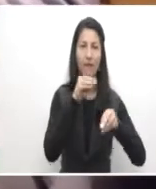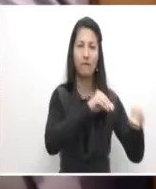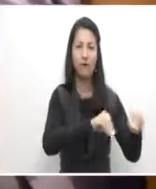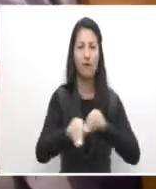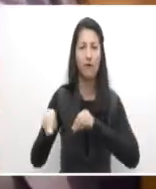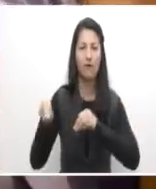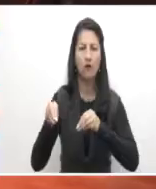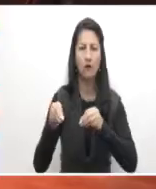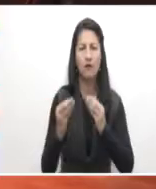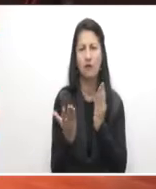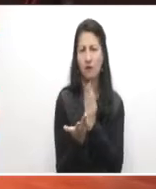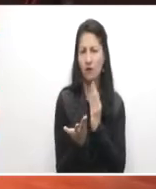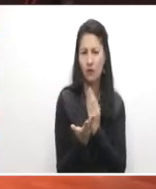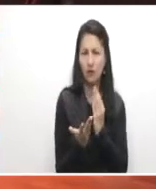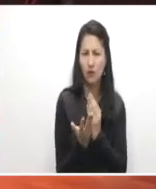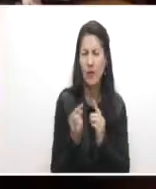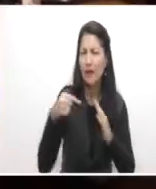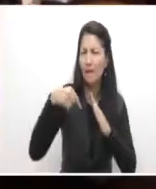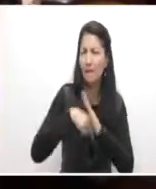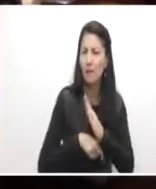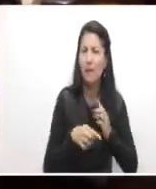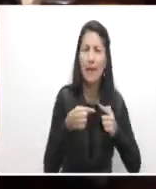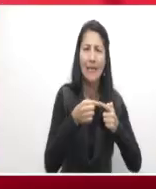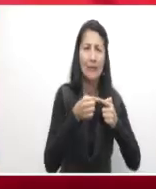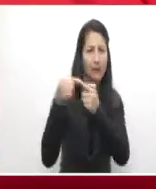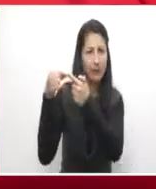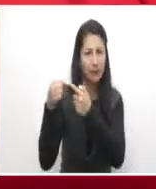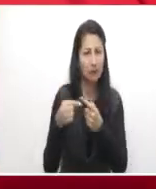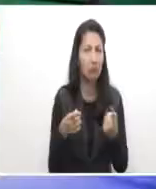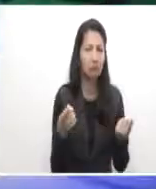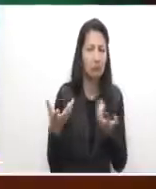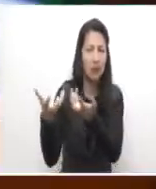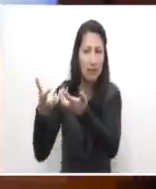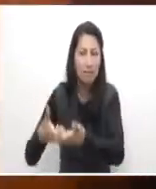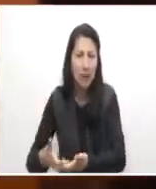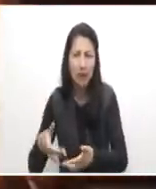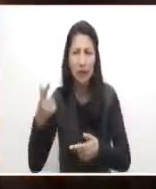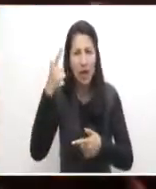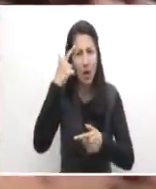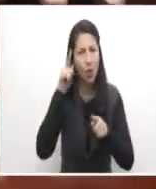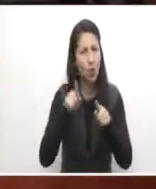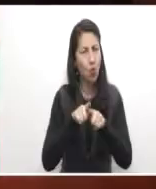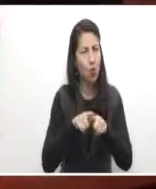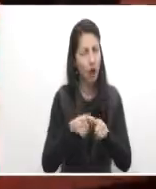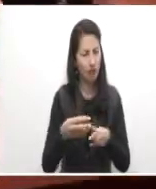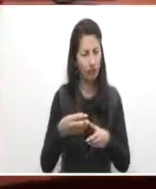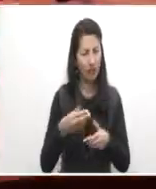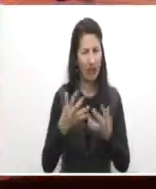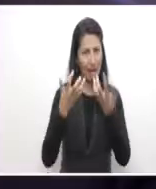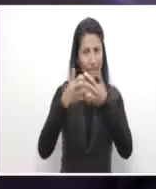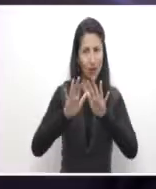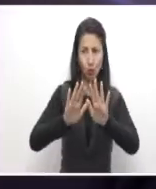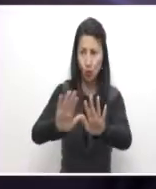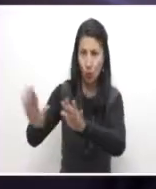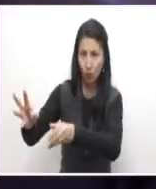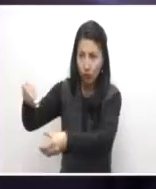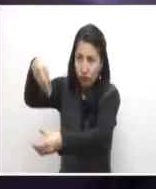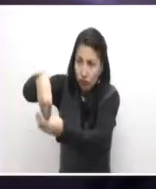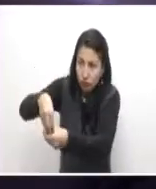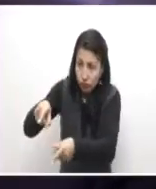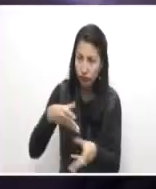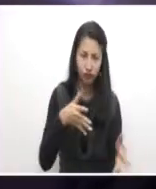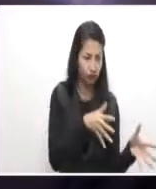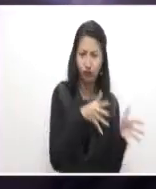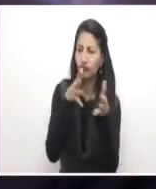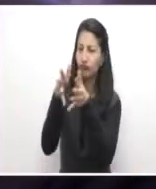de formación continua especializada para que los empresarios y gremios puedan ejecutar acciones formativas al interior de sus empresas. Este es un programa